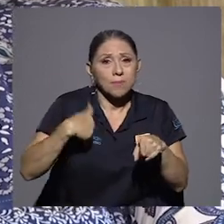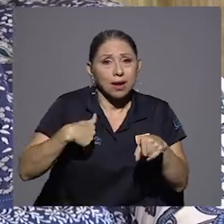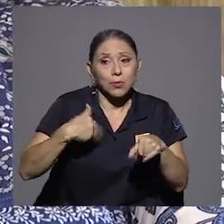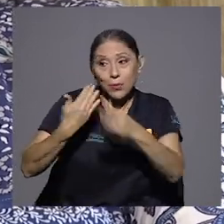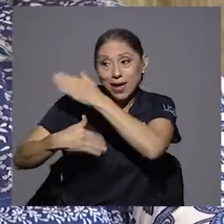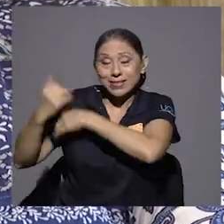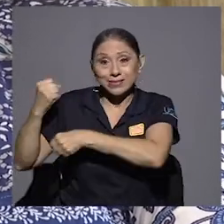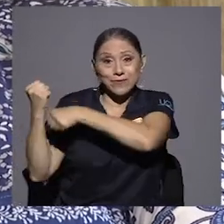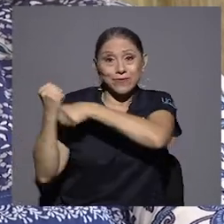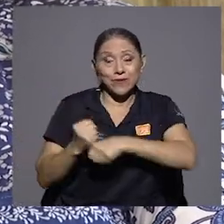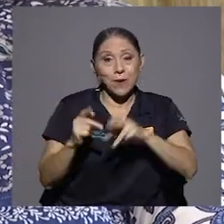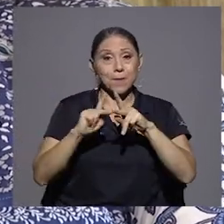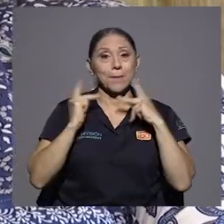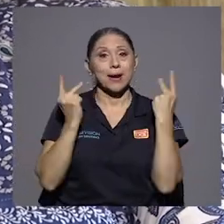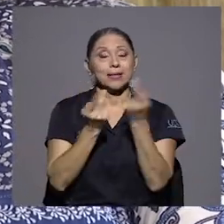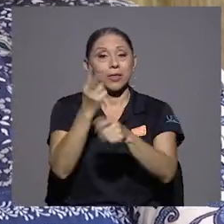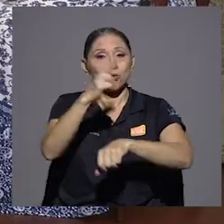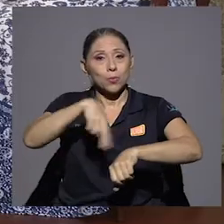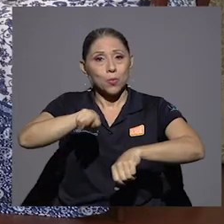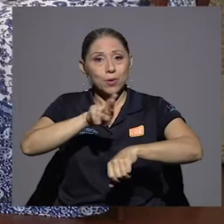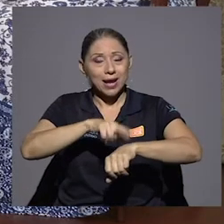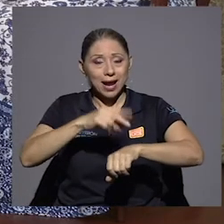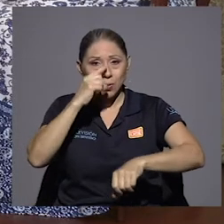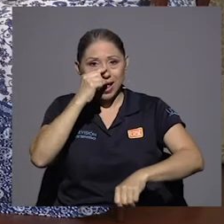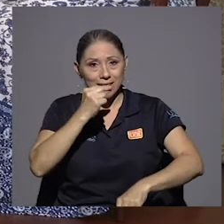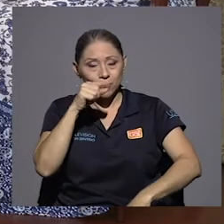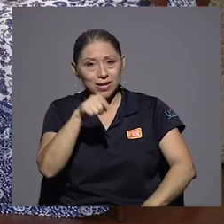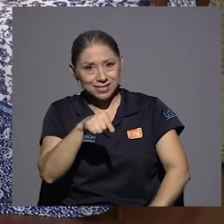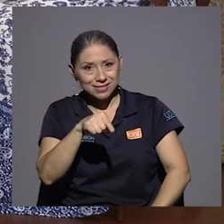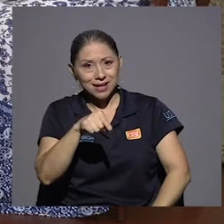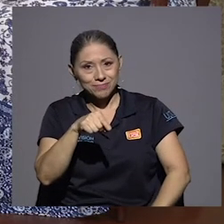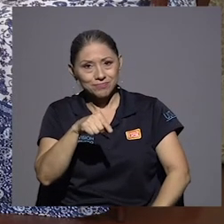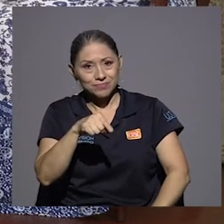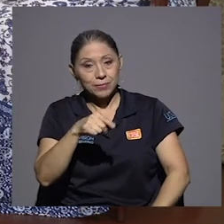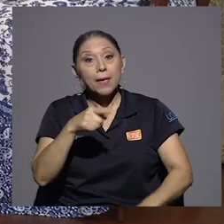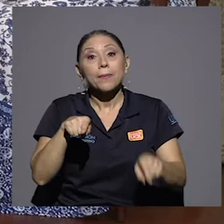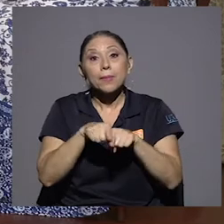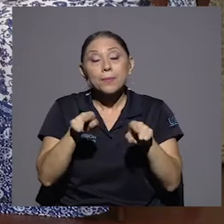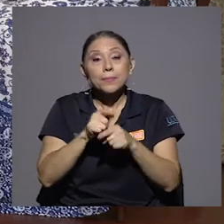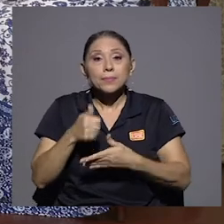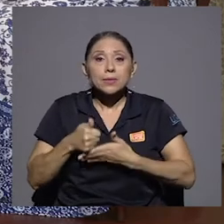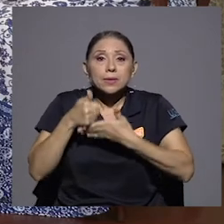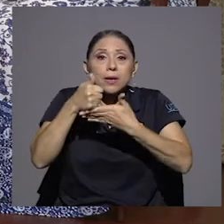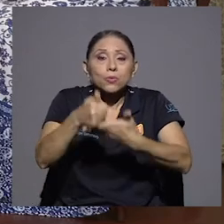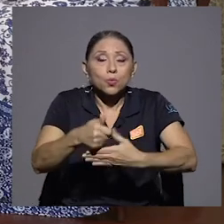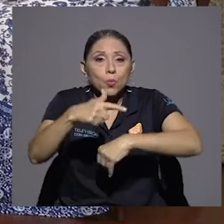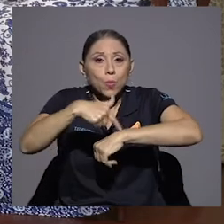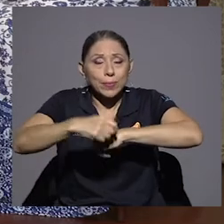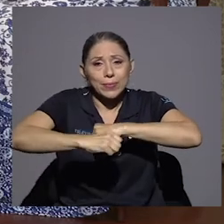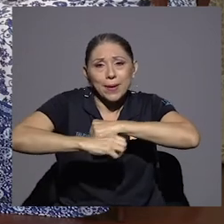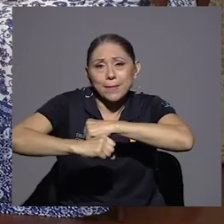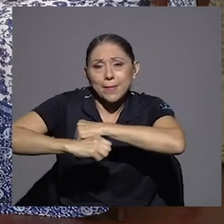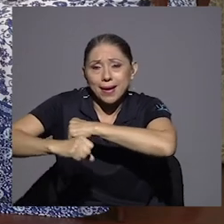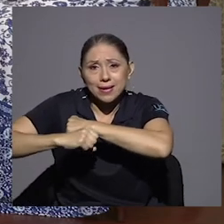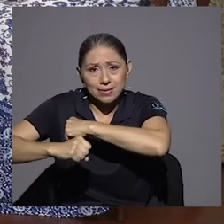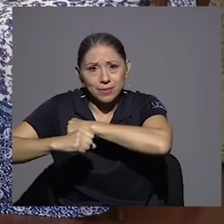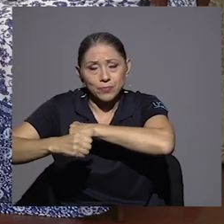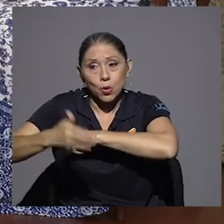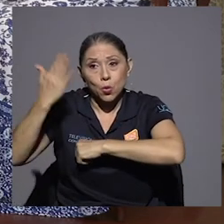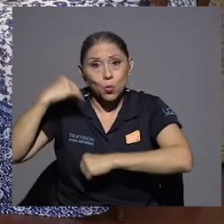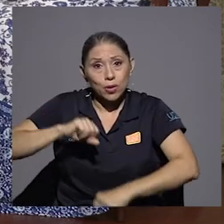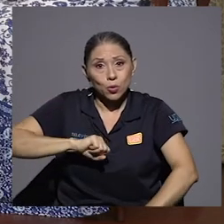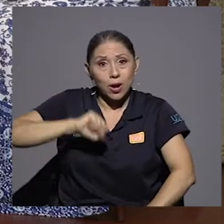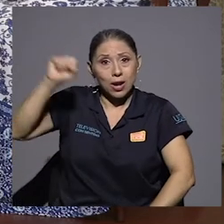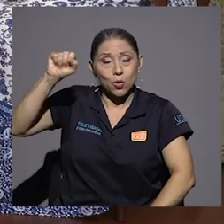partido republicano calderonista le ayudó después en la campaña cuando ganó el